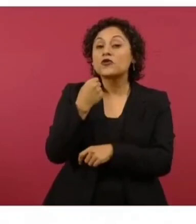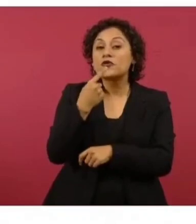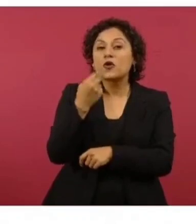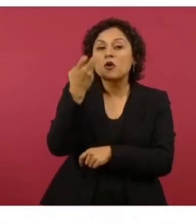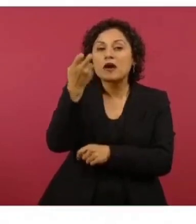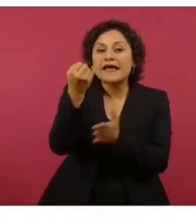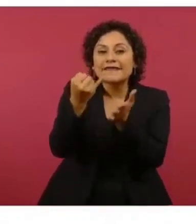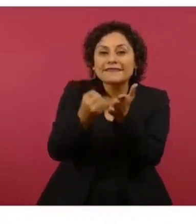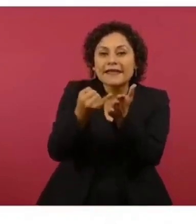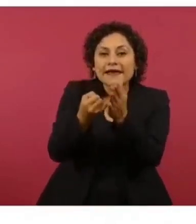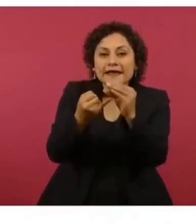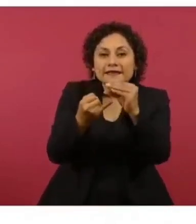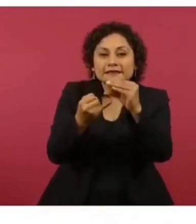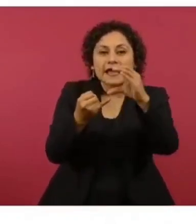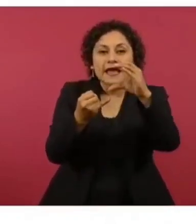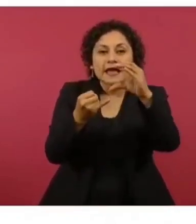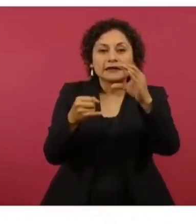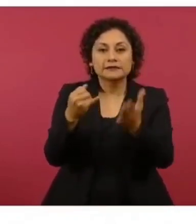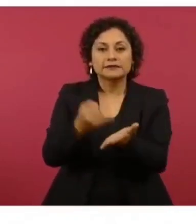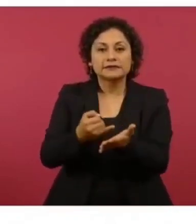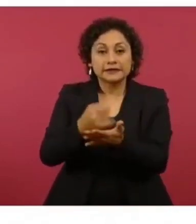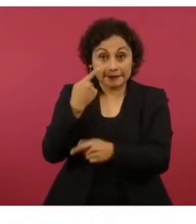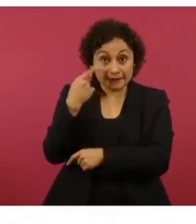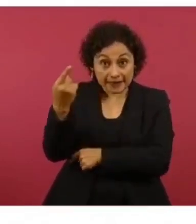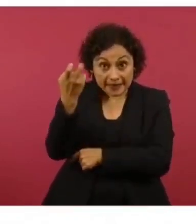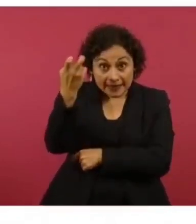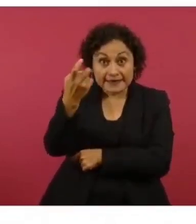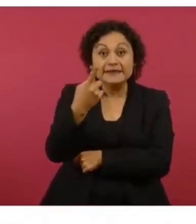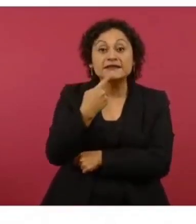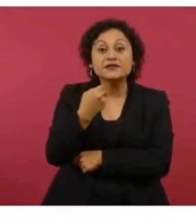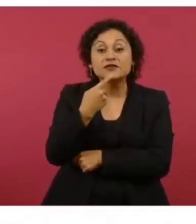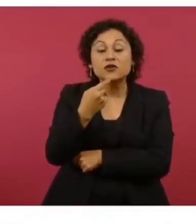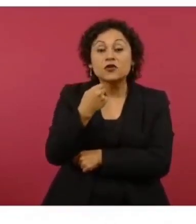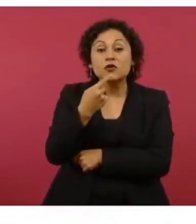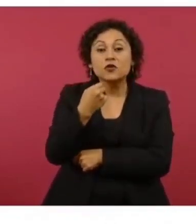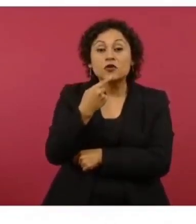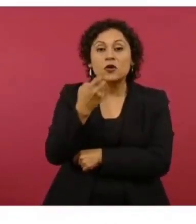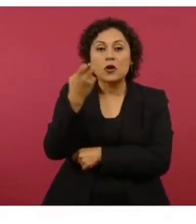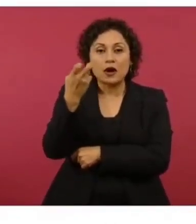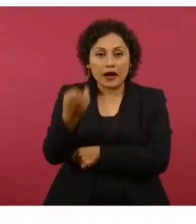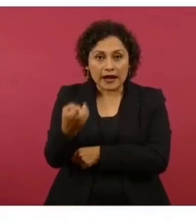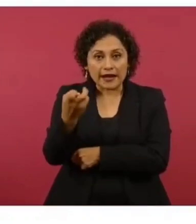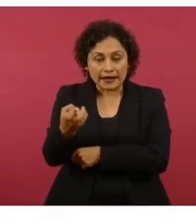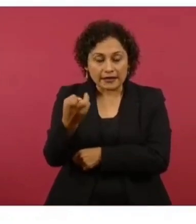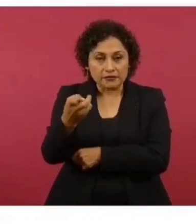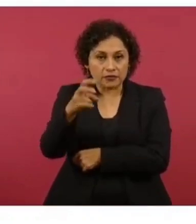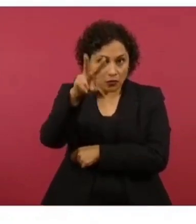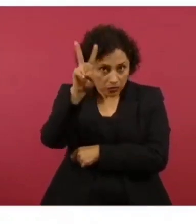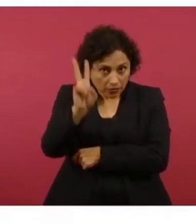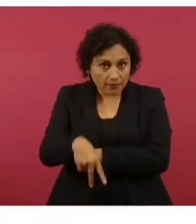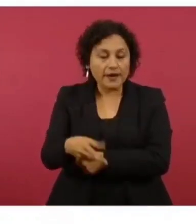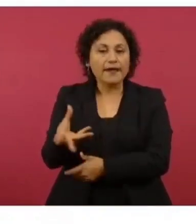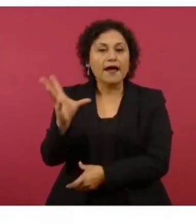importante, esto que está en el recuadro rojo no se considera dentro del costo inicial. Un ejemplo muy